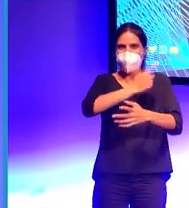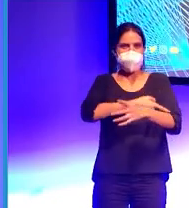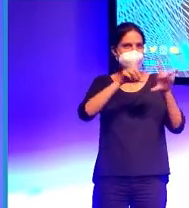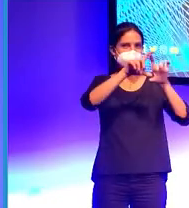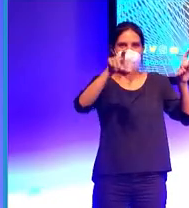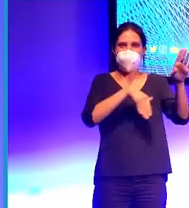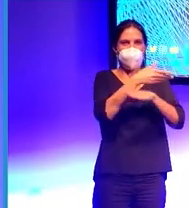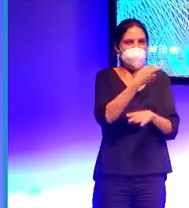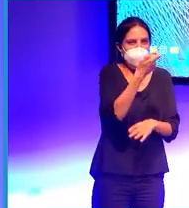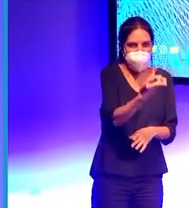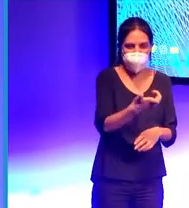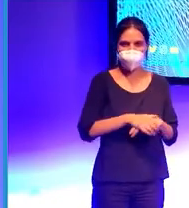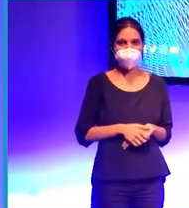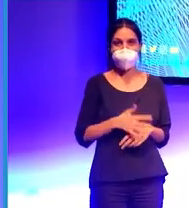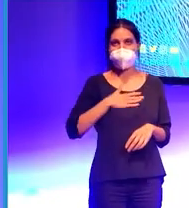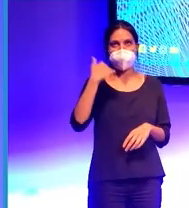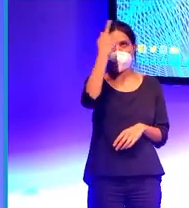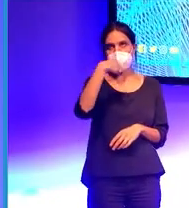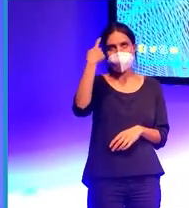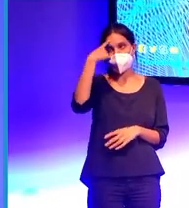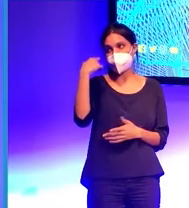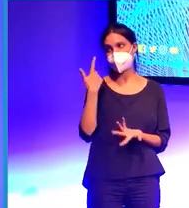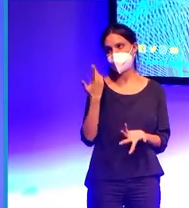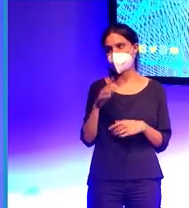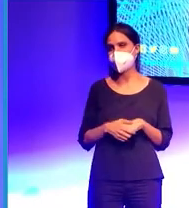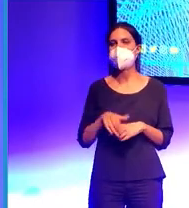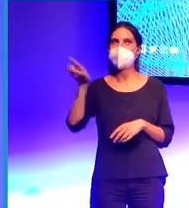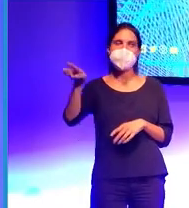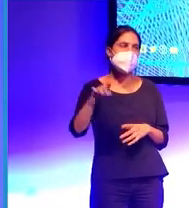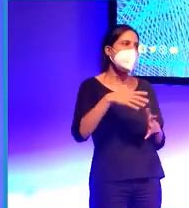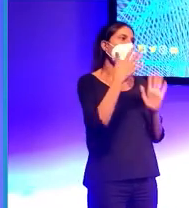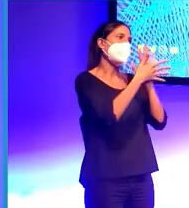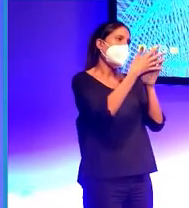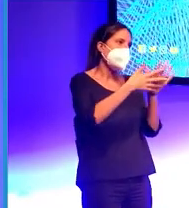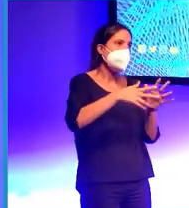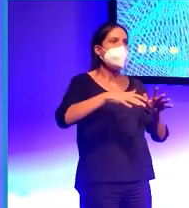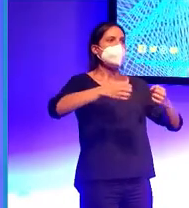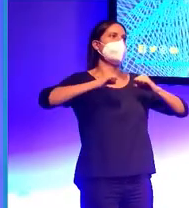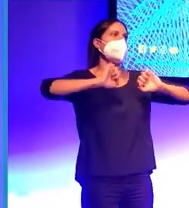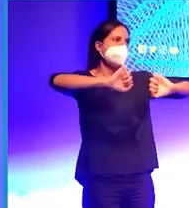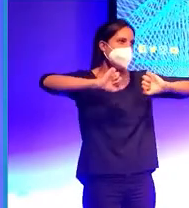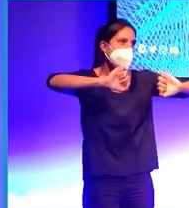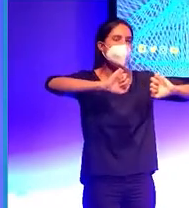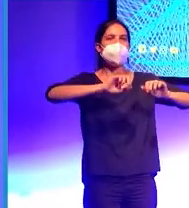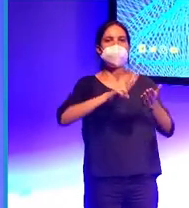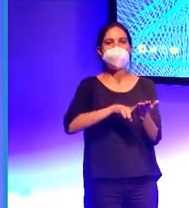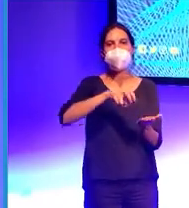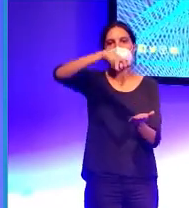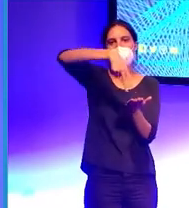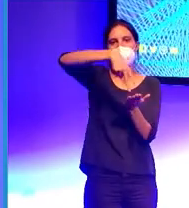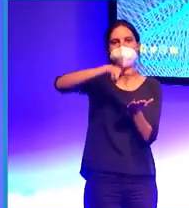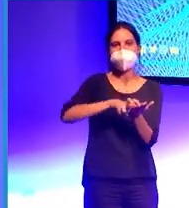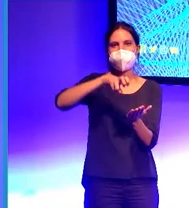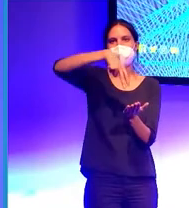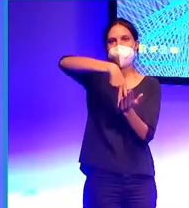Ya se podrán imaginar que mi cara era un cuadro y él venga a hablar de flexiones, venga a hablar de burpees, venga a hablar de abdominales. Si hasta mi móvil